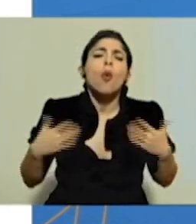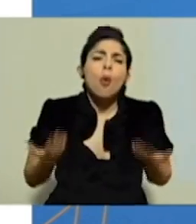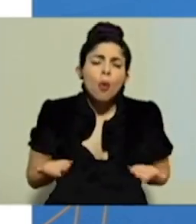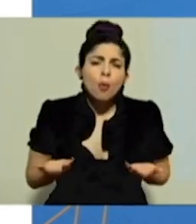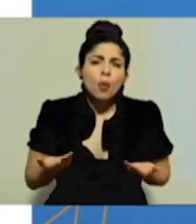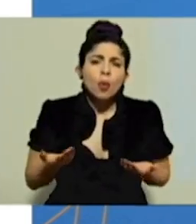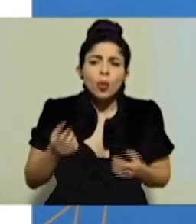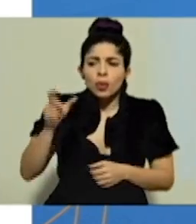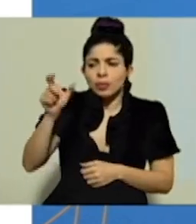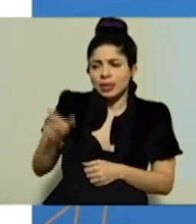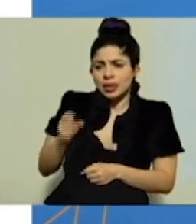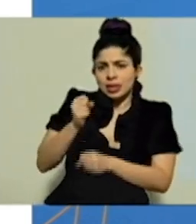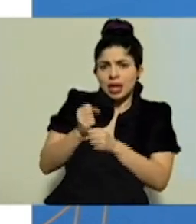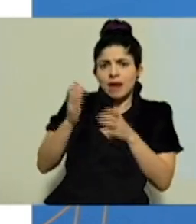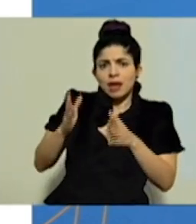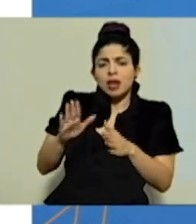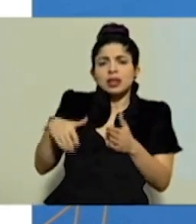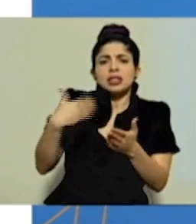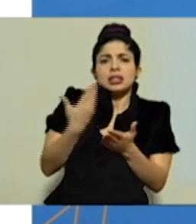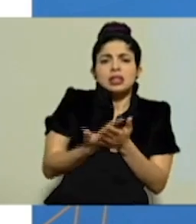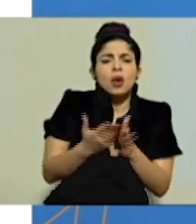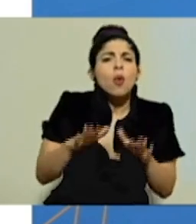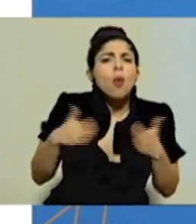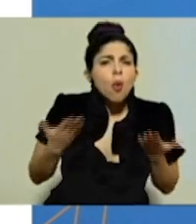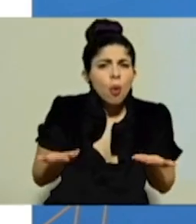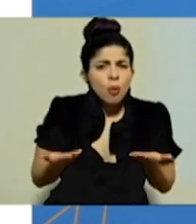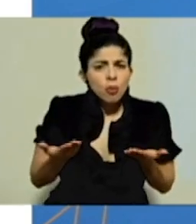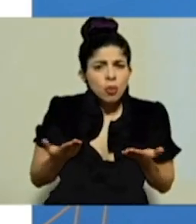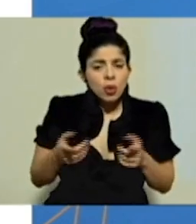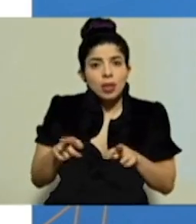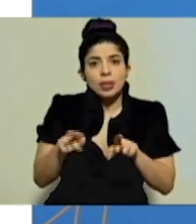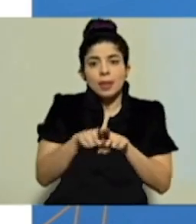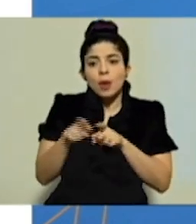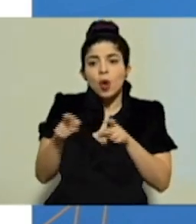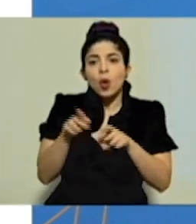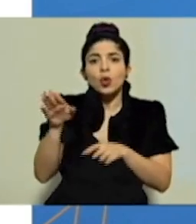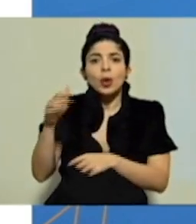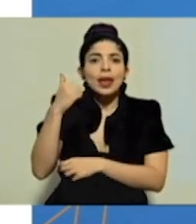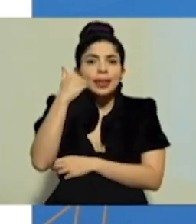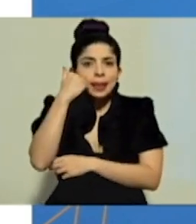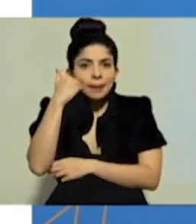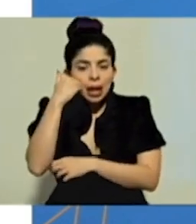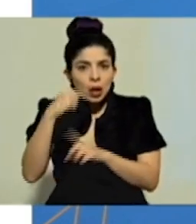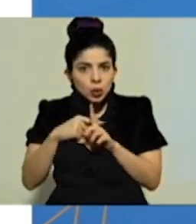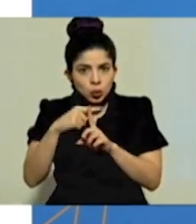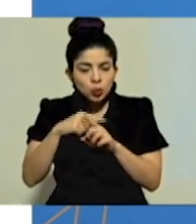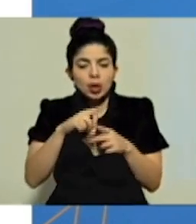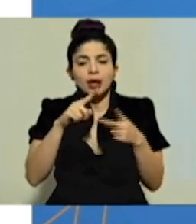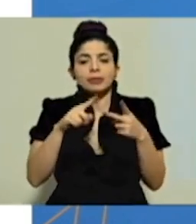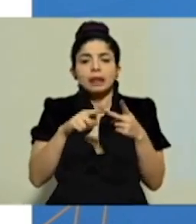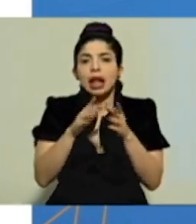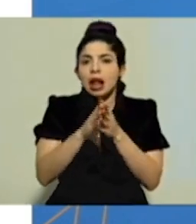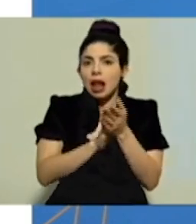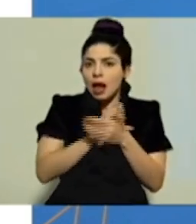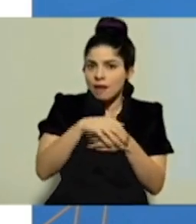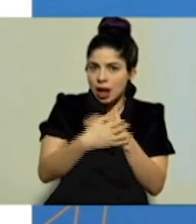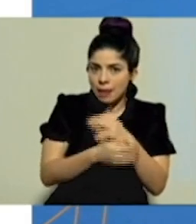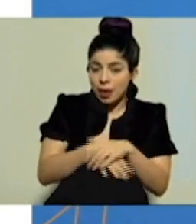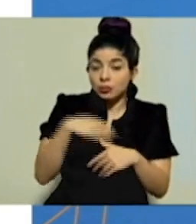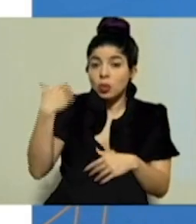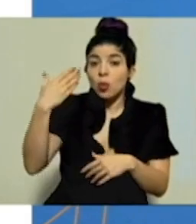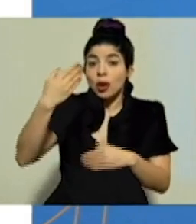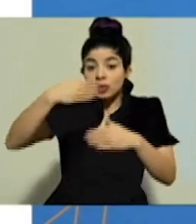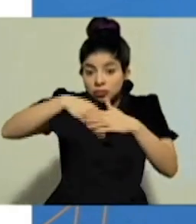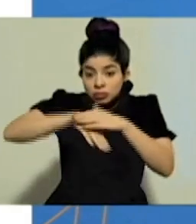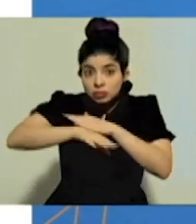los trabajadores al sitio. No solamente tienen que tener un control de temperatura, sino también lavarse las manos. Dentro